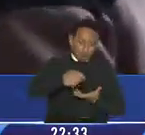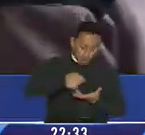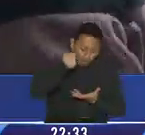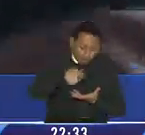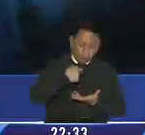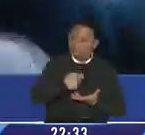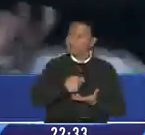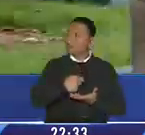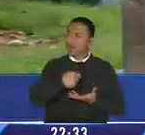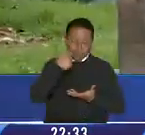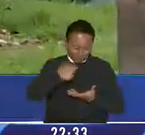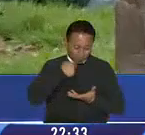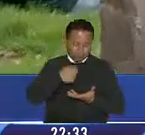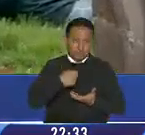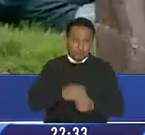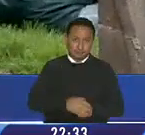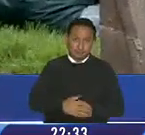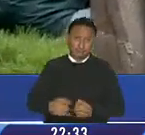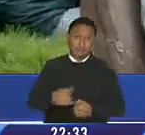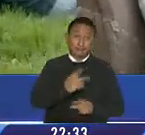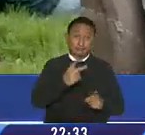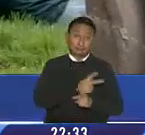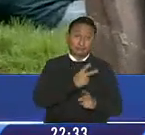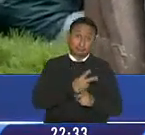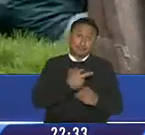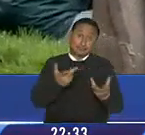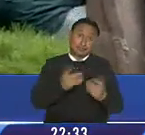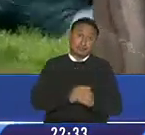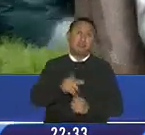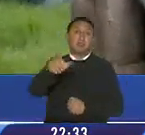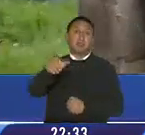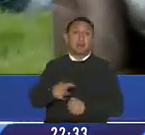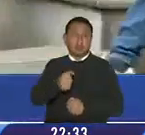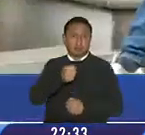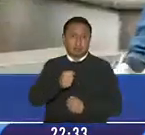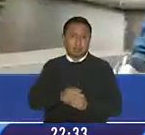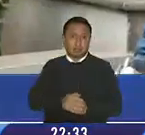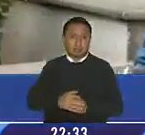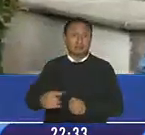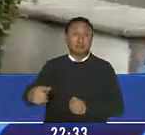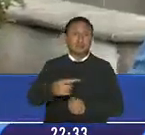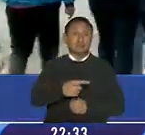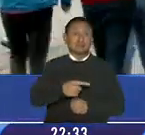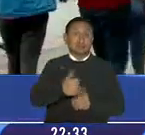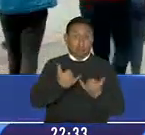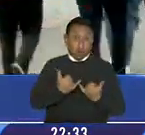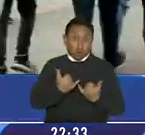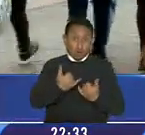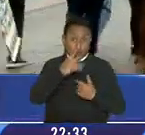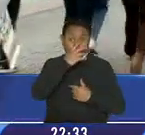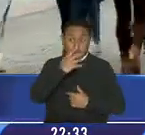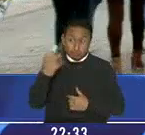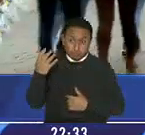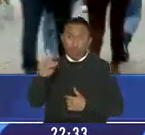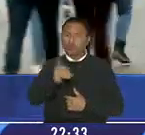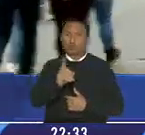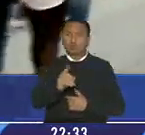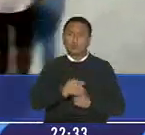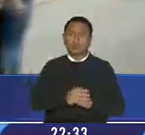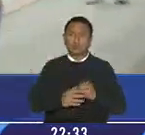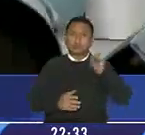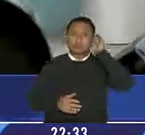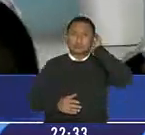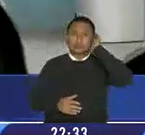medida de prevención algo contradictorio pues al entrevistar a la ciudadanía creen que no es recomendable aún la eliminación del uso de las